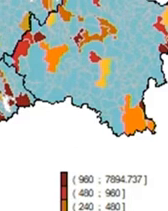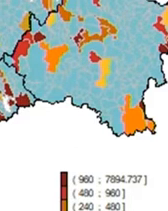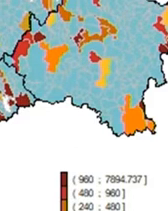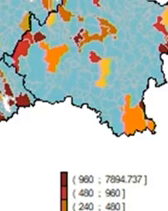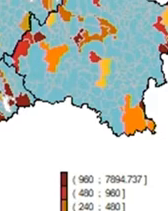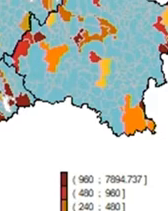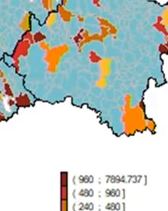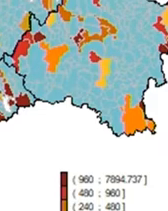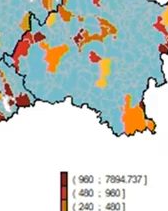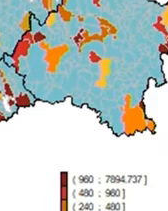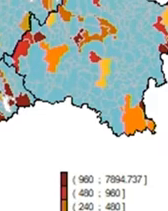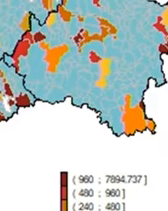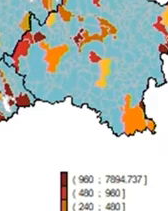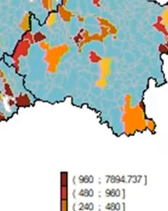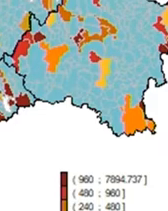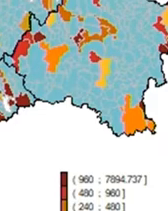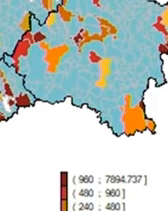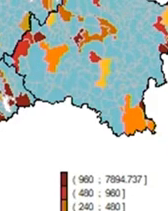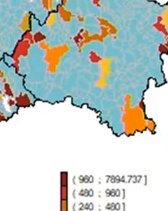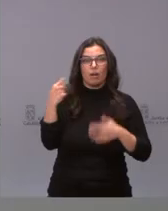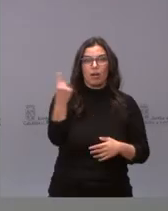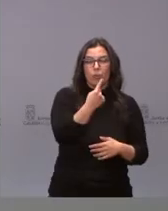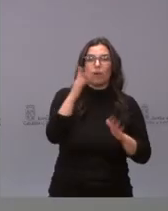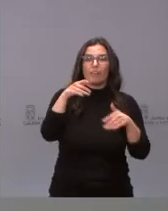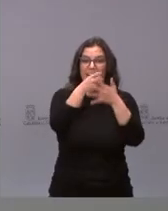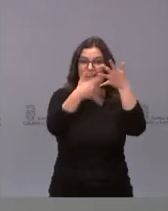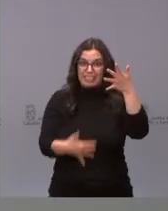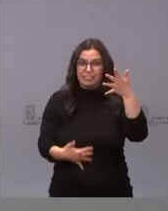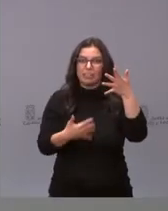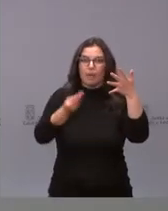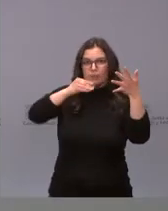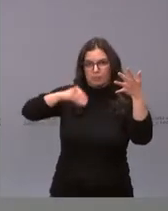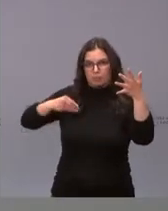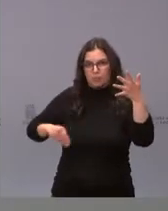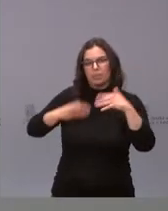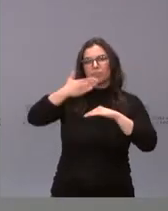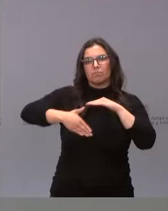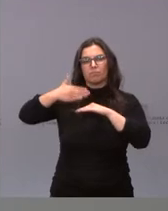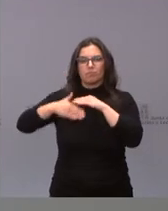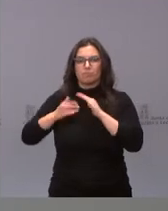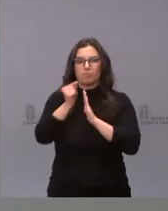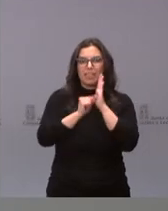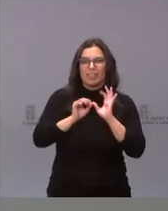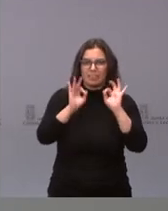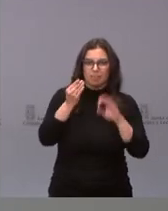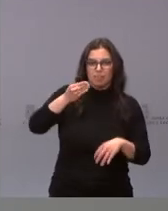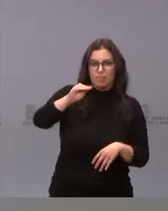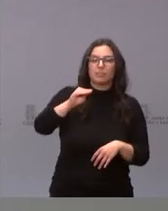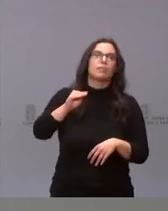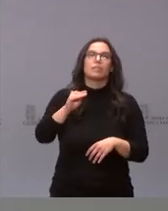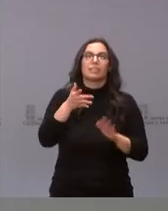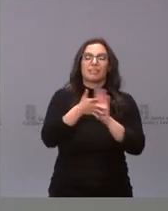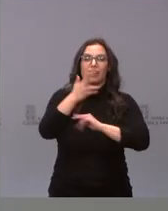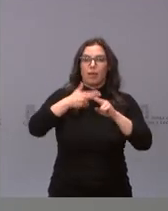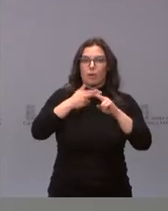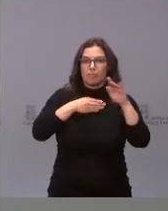epidemiológica de los municipios de la comunidad, se ha ampliado el listado de municipios con medidas adicionales que conllevan el interior de la hostelería